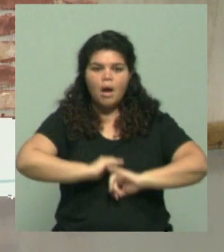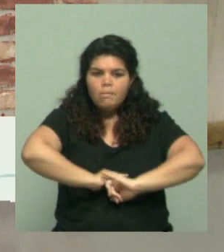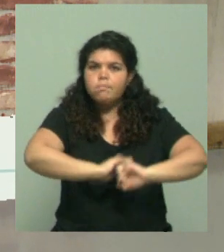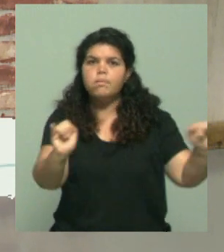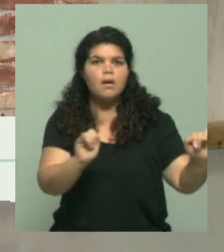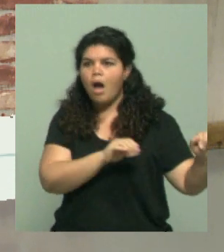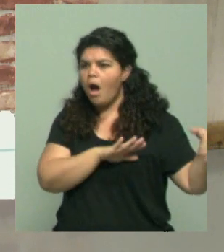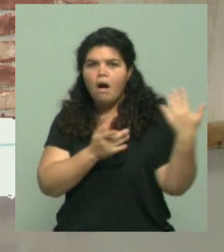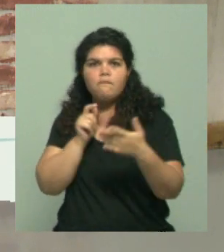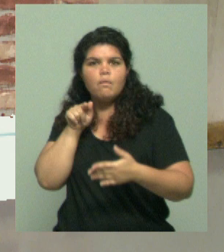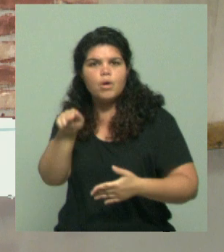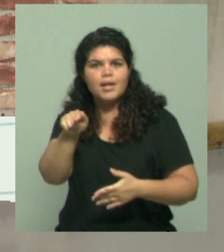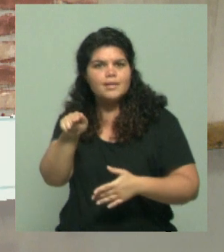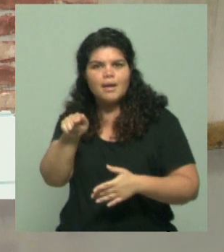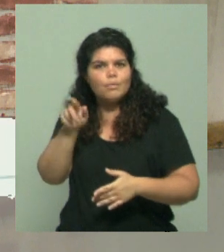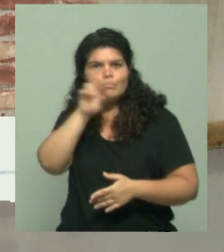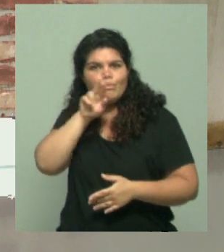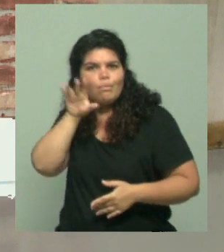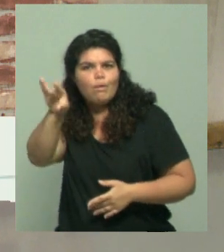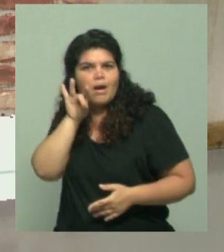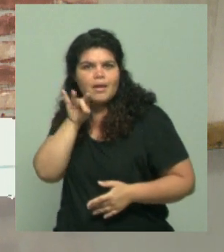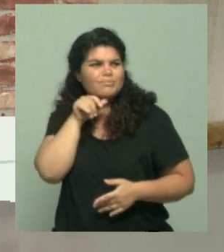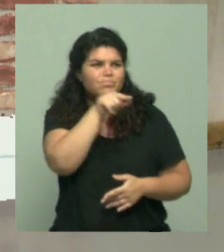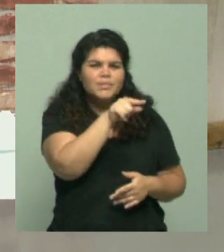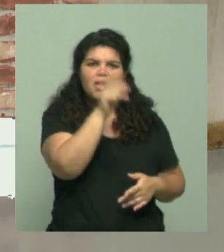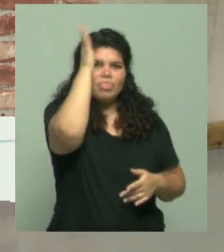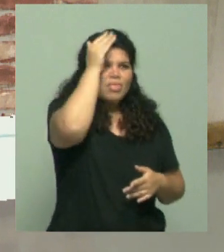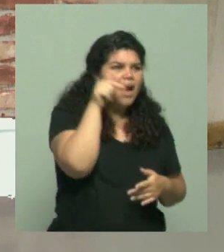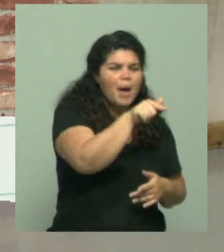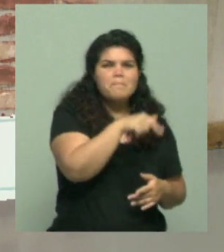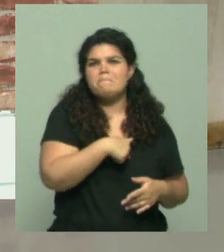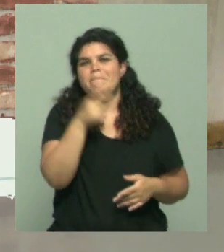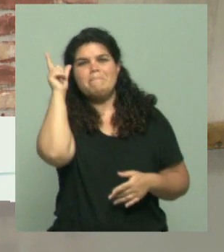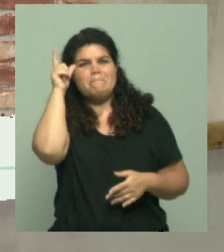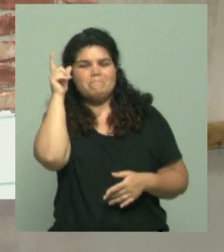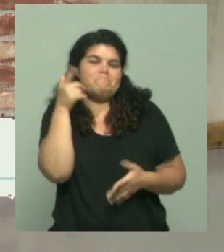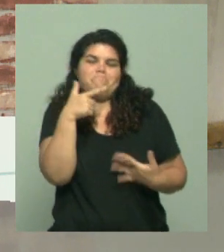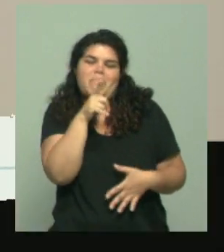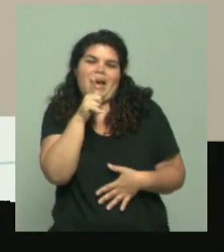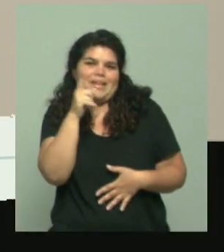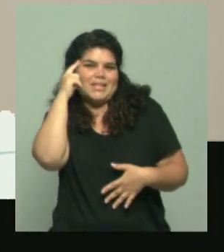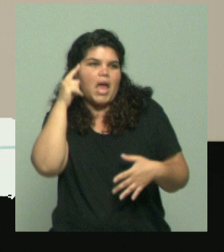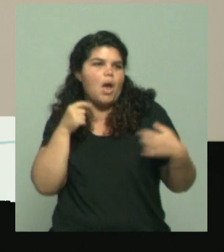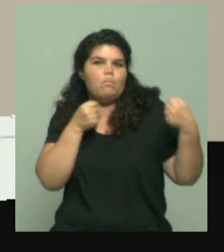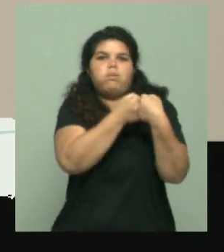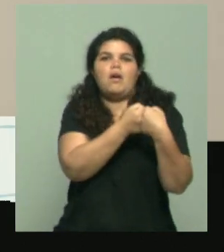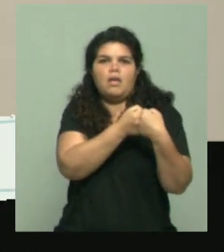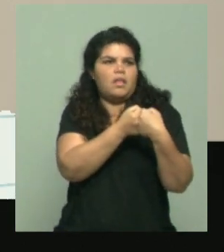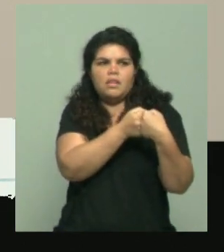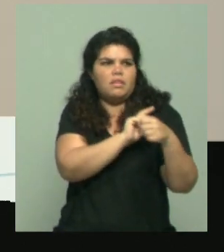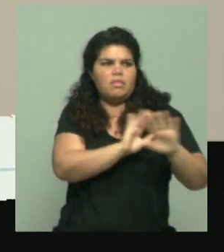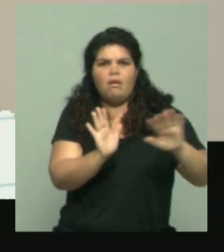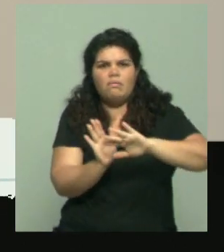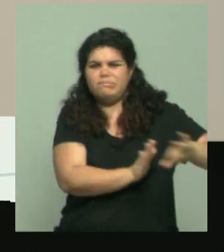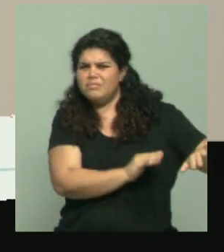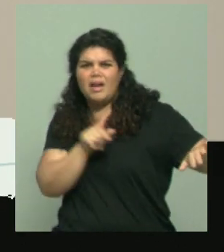votar por Kamala Harris cuando uno entiende que tendría que hacerlo por Trump. Digo, ¿cuánto influye esto? Bueno, es interesantísimo lo que